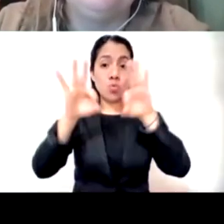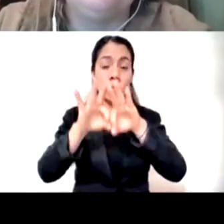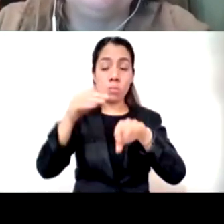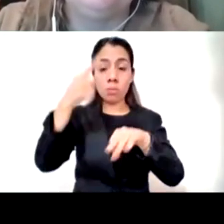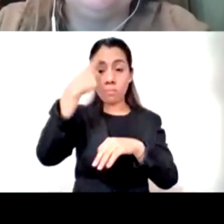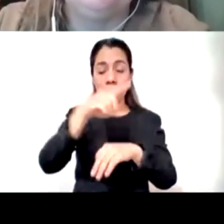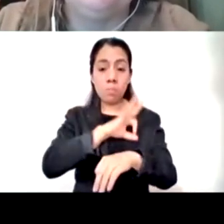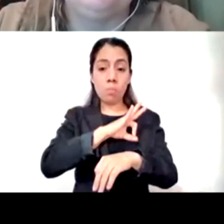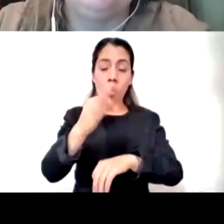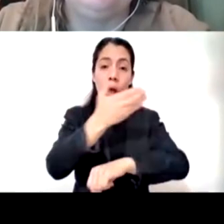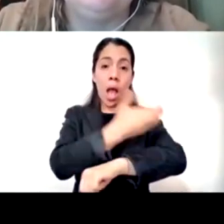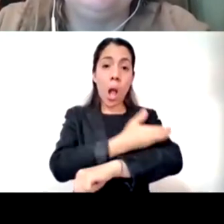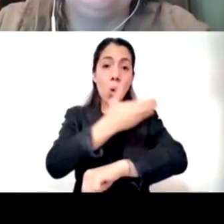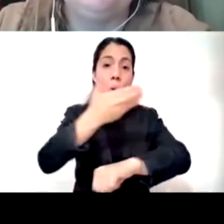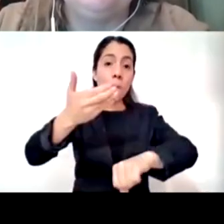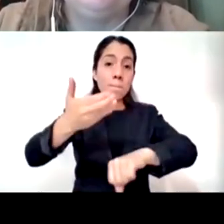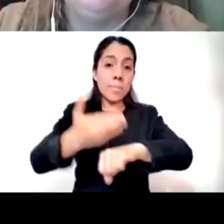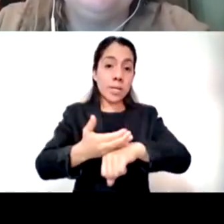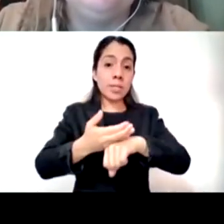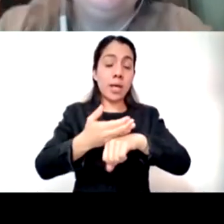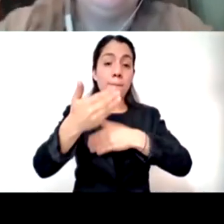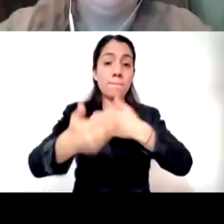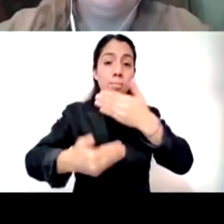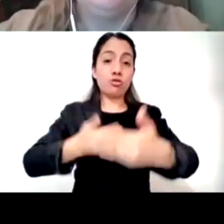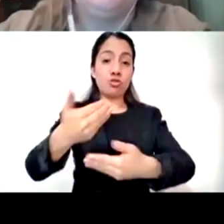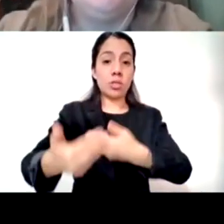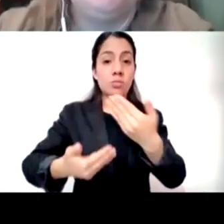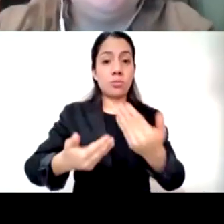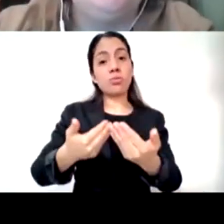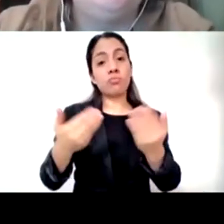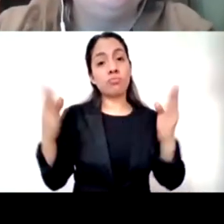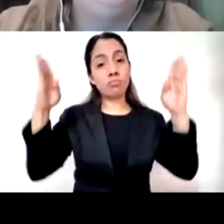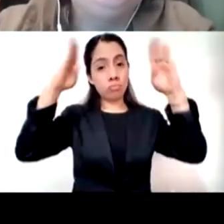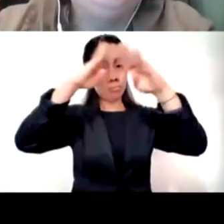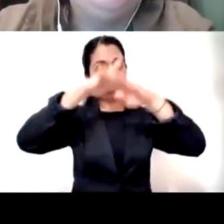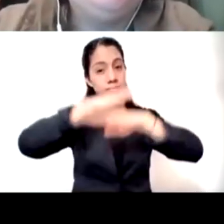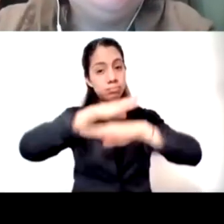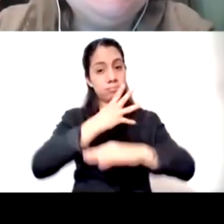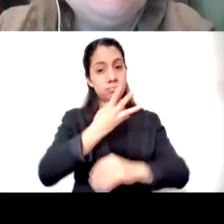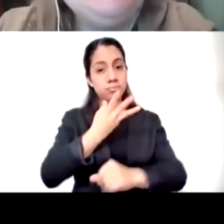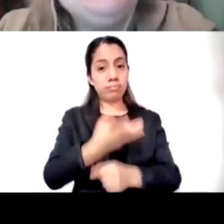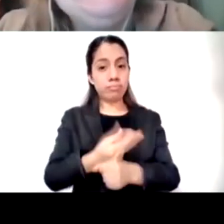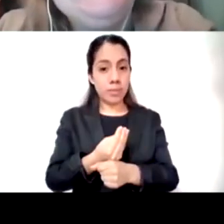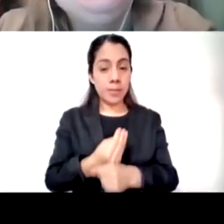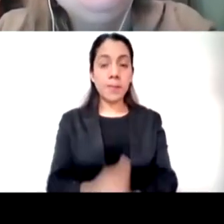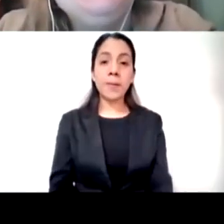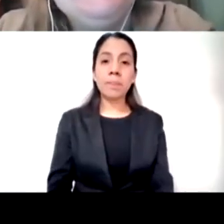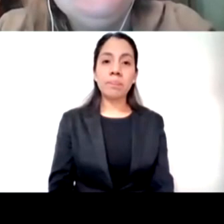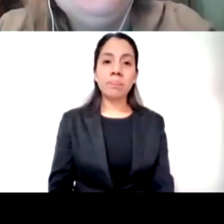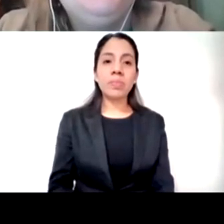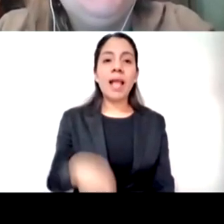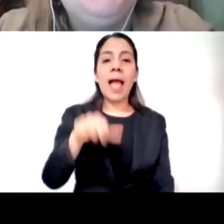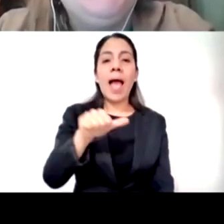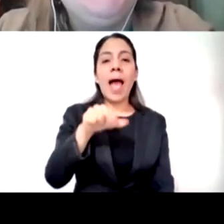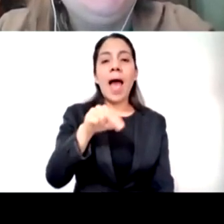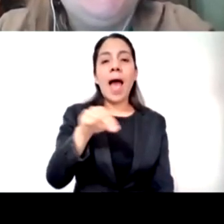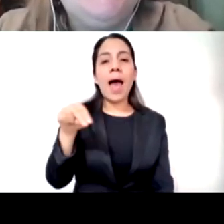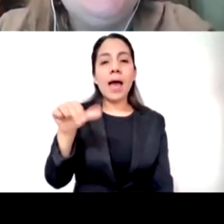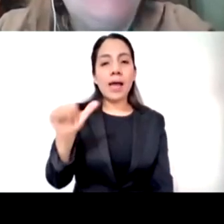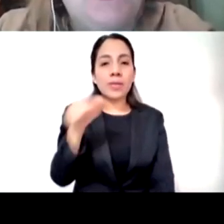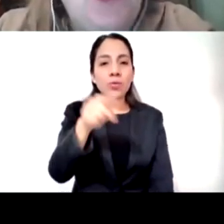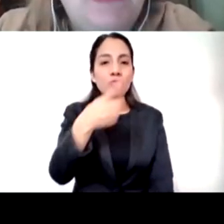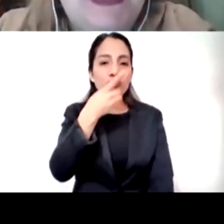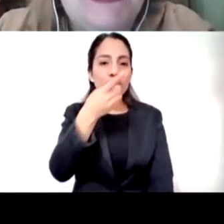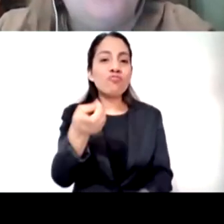muy muy sabio Ana ¿qué nos regalas? ¿qué le regalamos a estos papás? muy bien